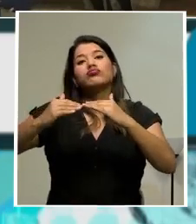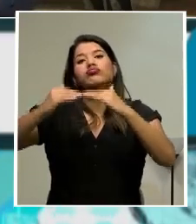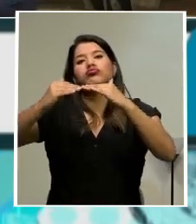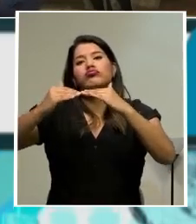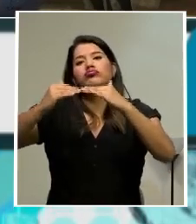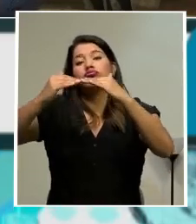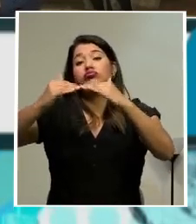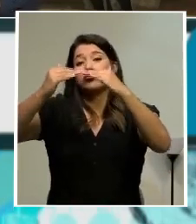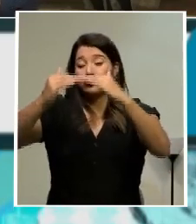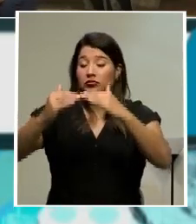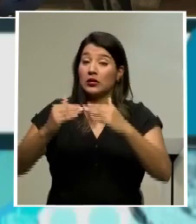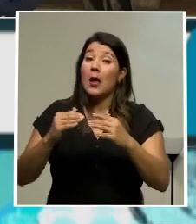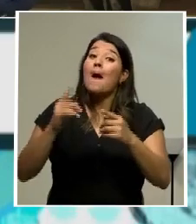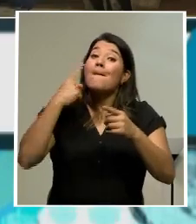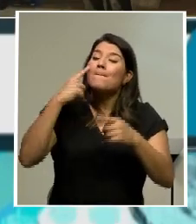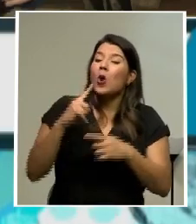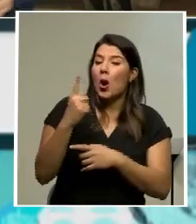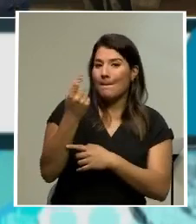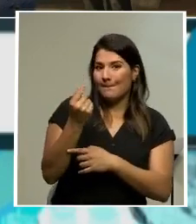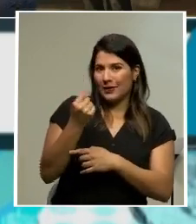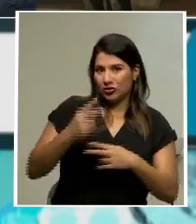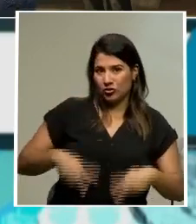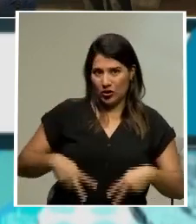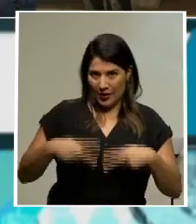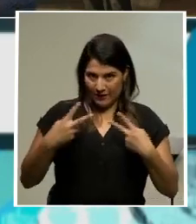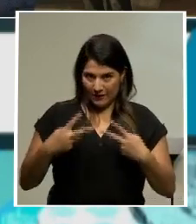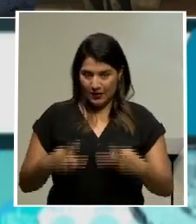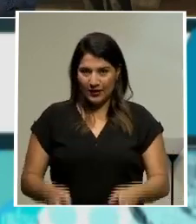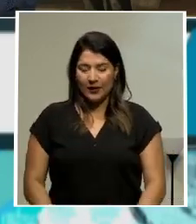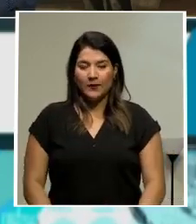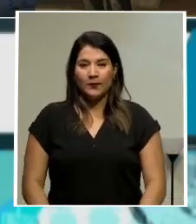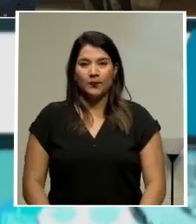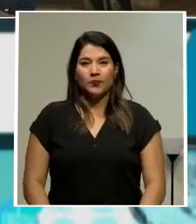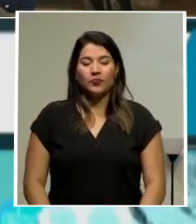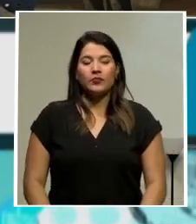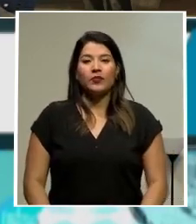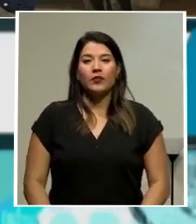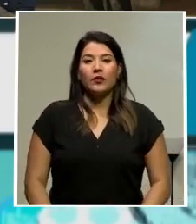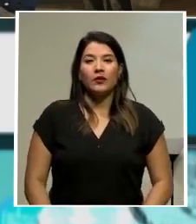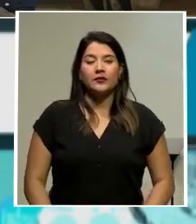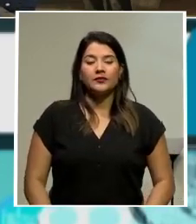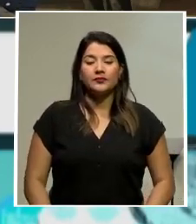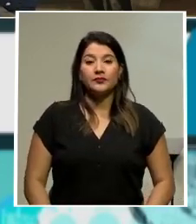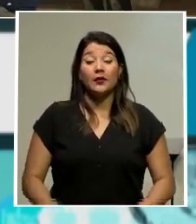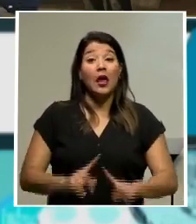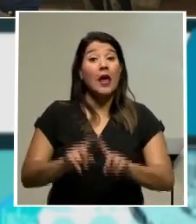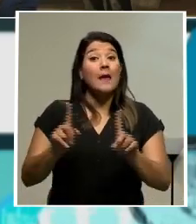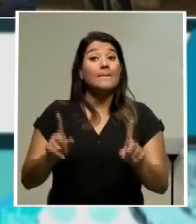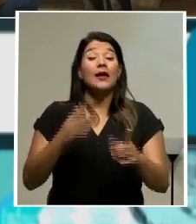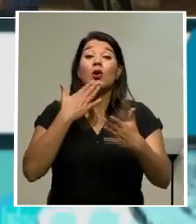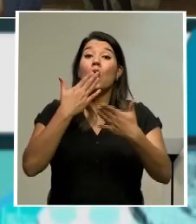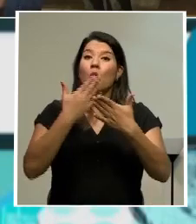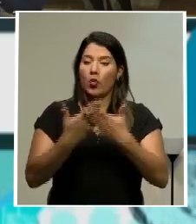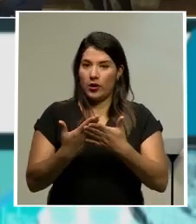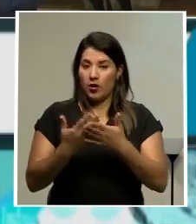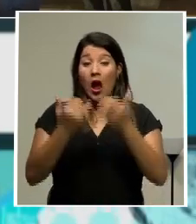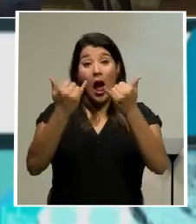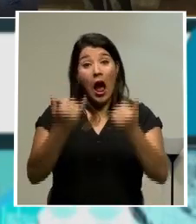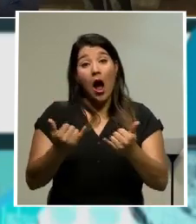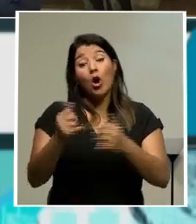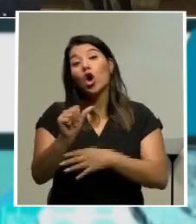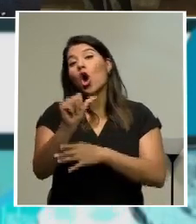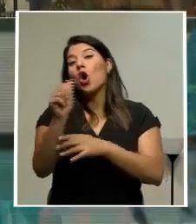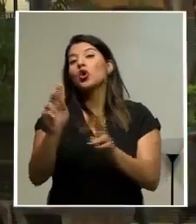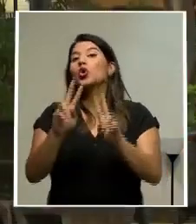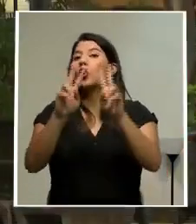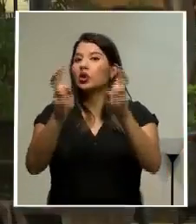aumento salarial en lo que les quede de carrera en lo que es la función pública, pero bueno, vamos a pasar a otro